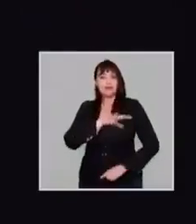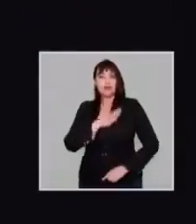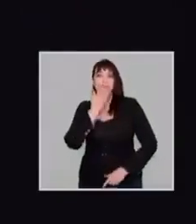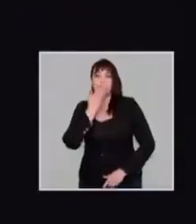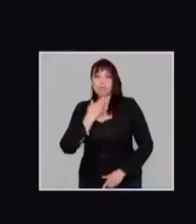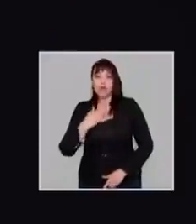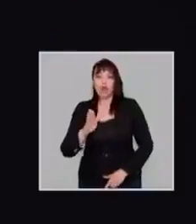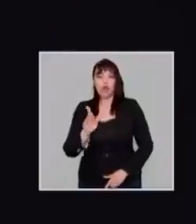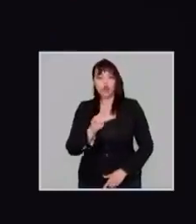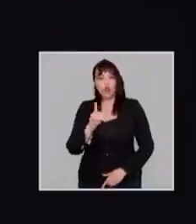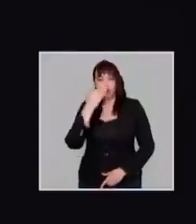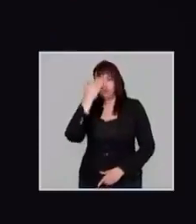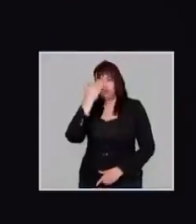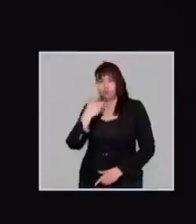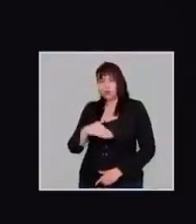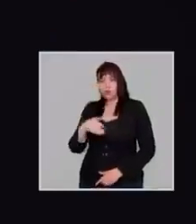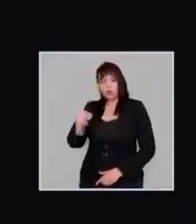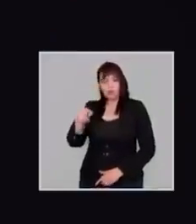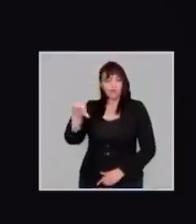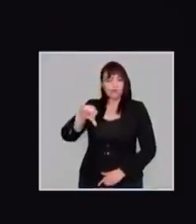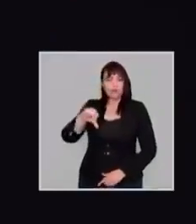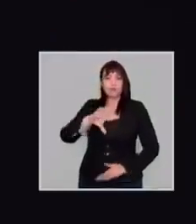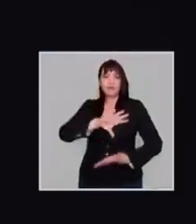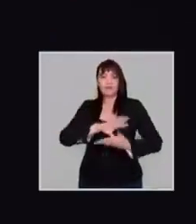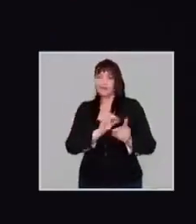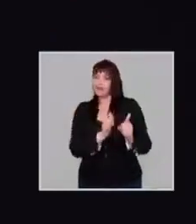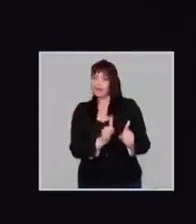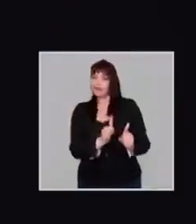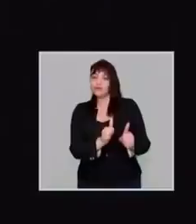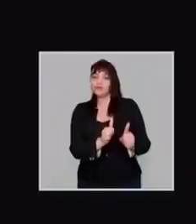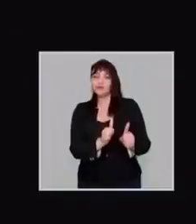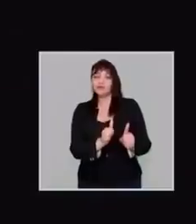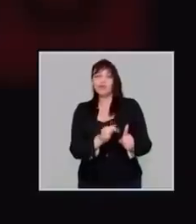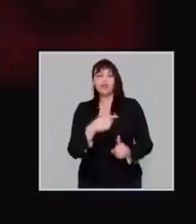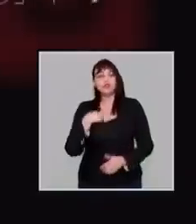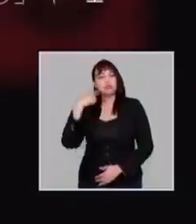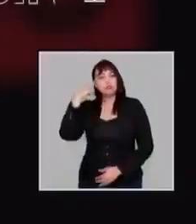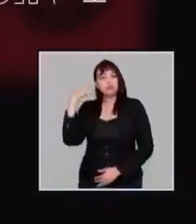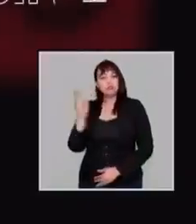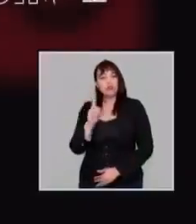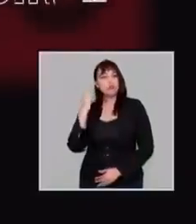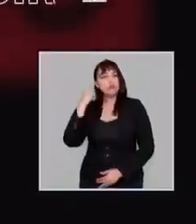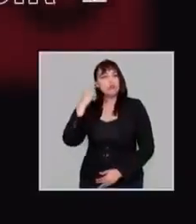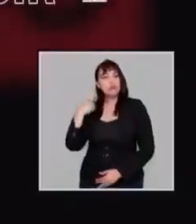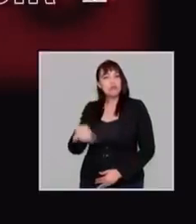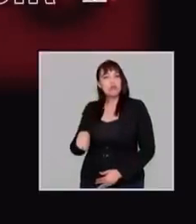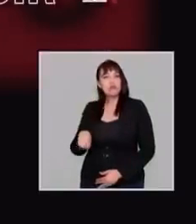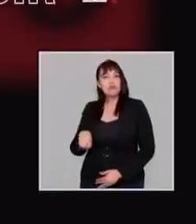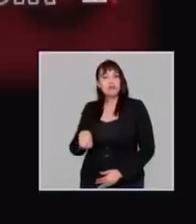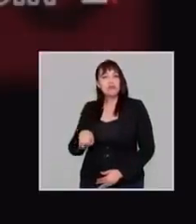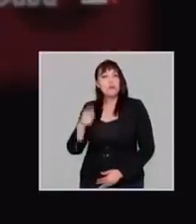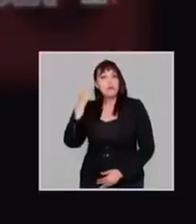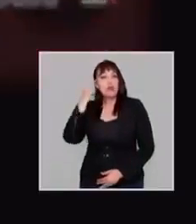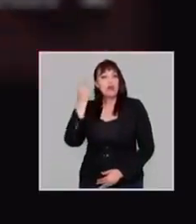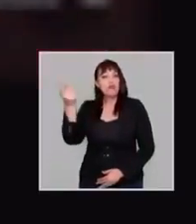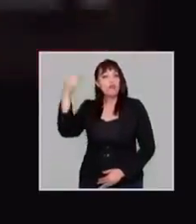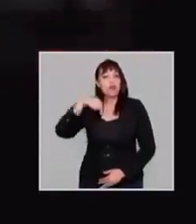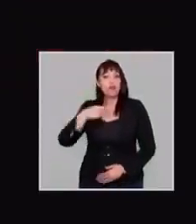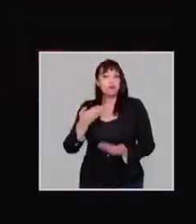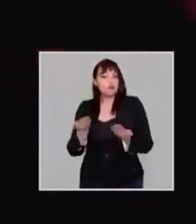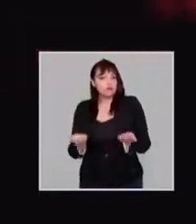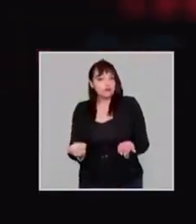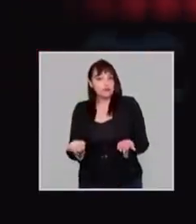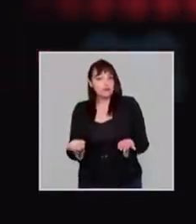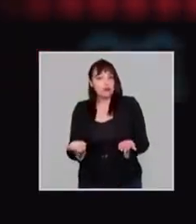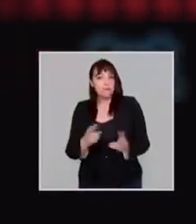mejoró, decían, pues no jodan, usted está mal, pero el país está bien. Creo que no quisieron oír y no vieron venir esto,